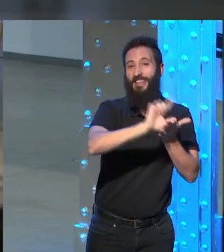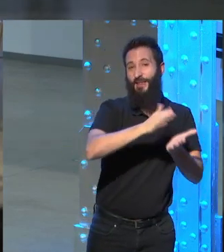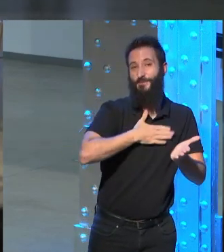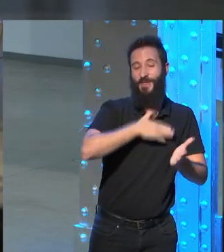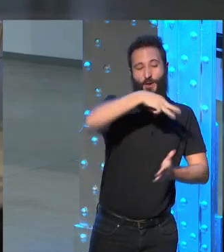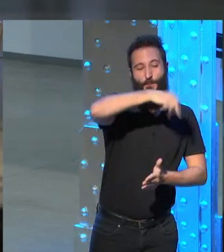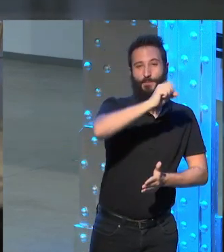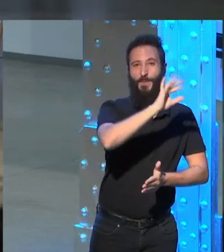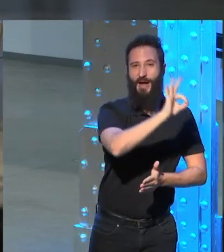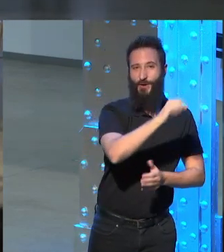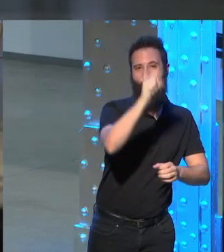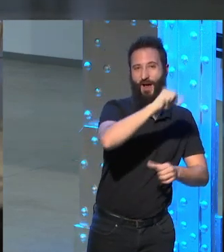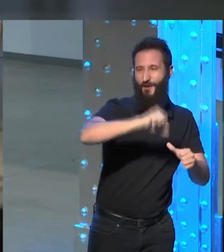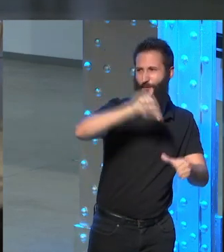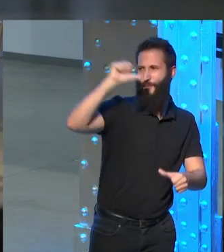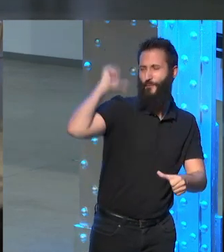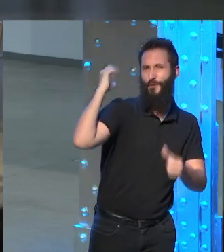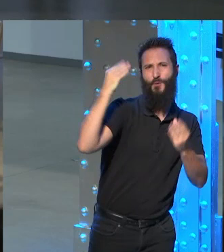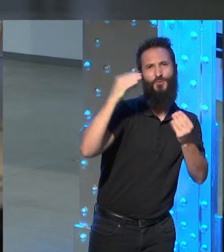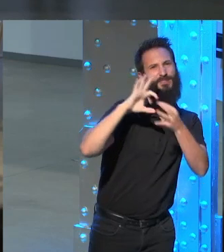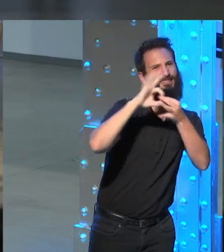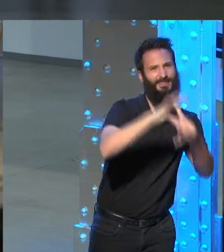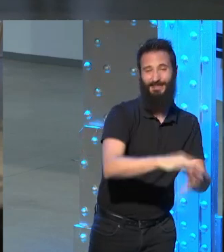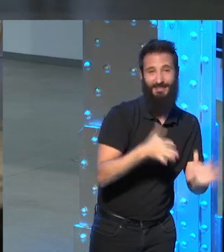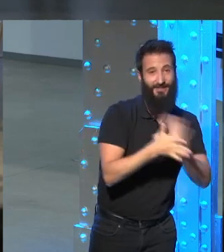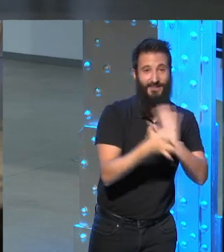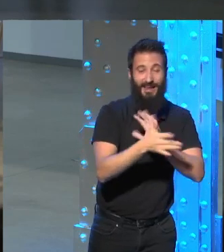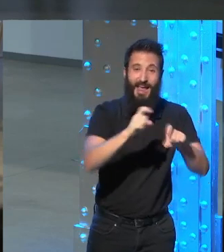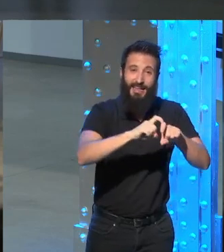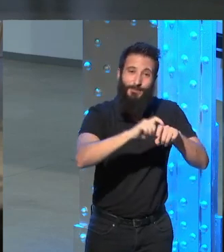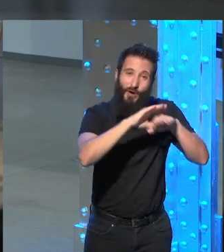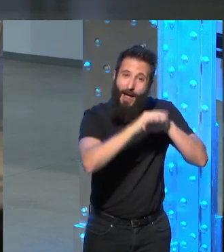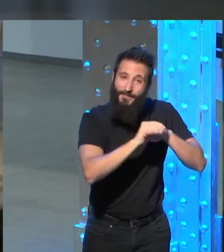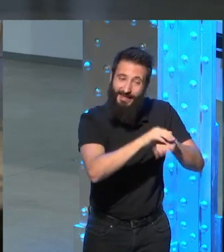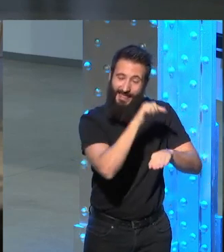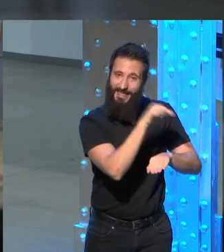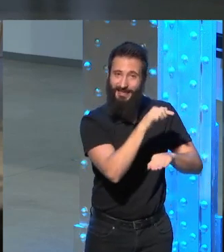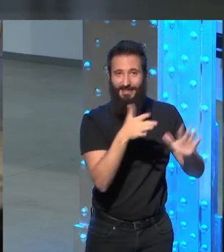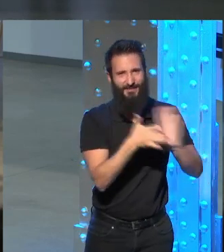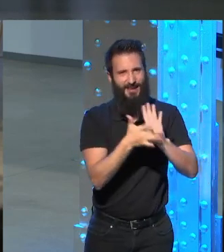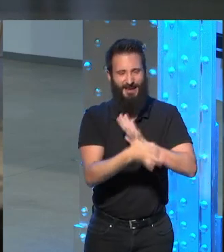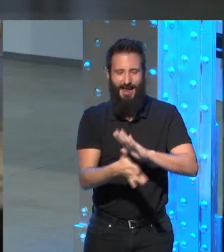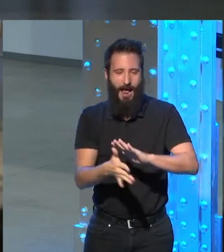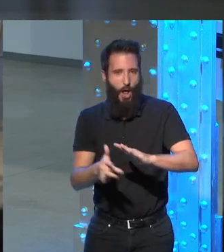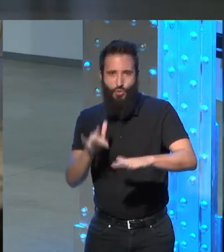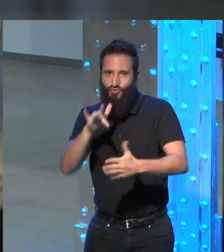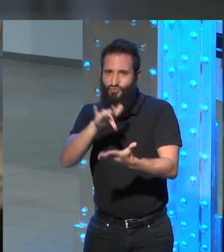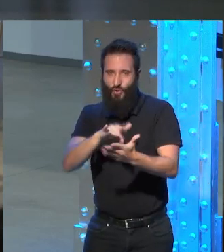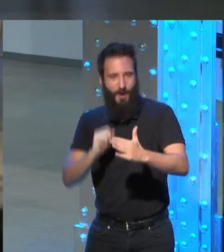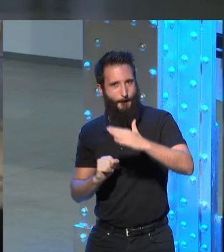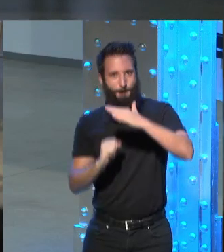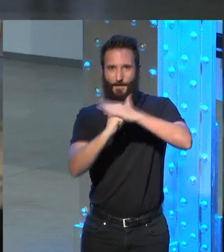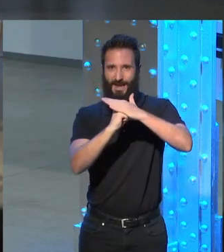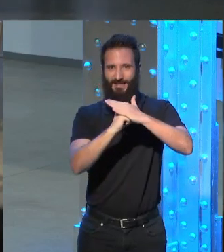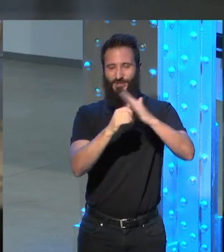Vargas de Osaya desde hace muchos años. Y yo creo que ese tipo de amistad, cuando llega a su punto culminante, es